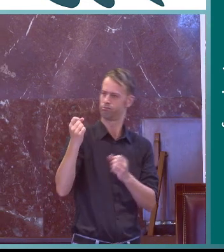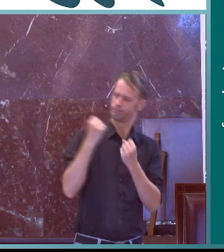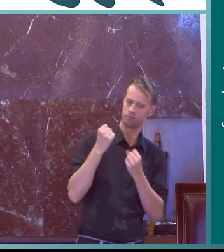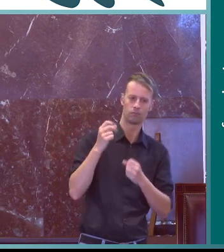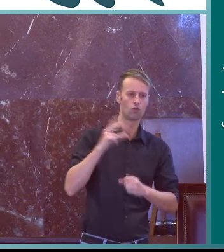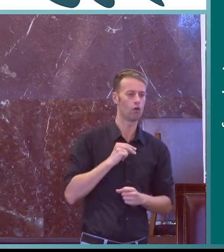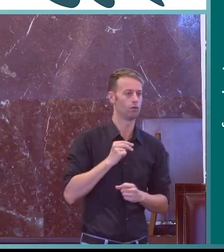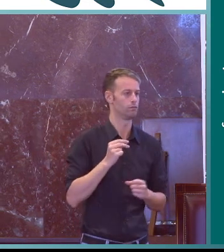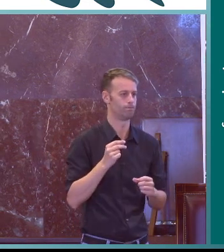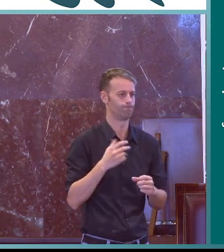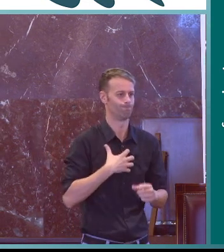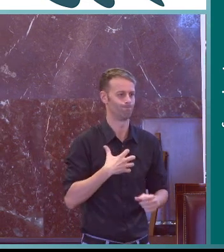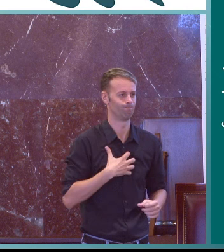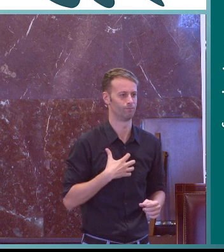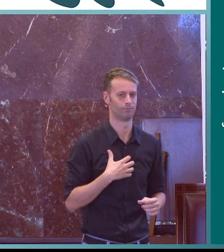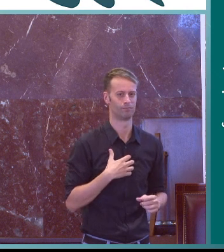autoridad para negarlo